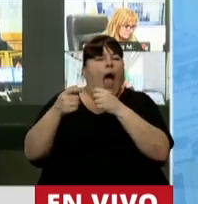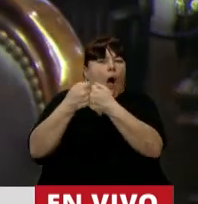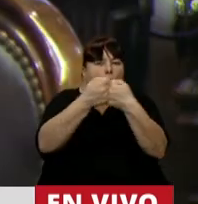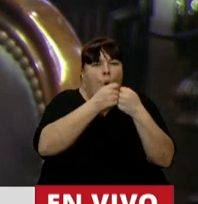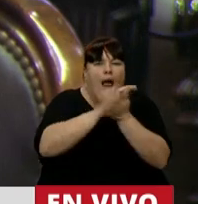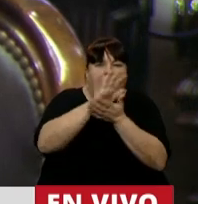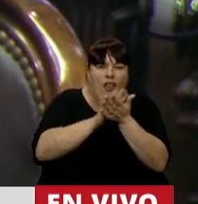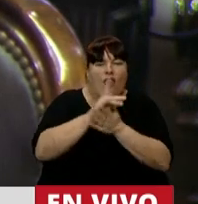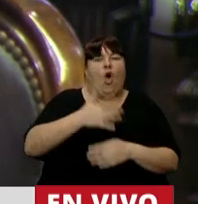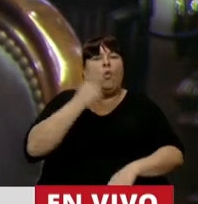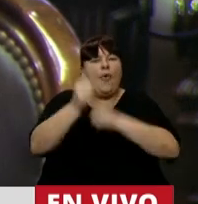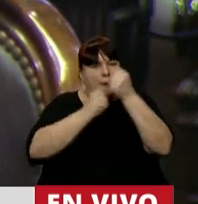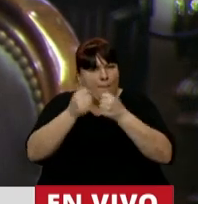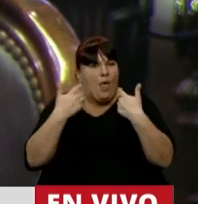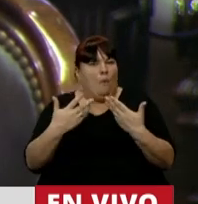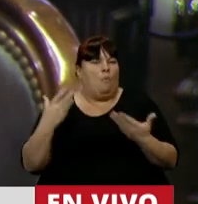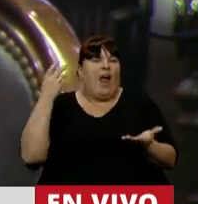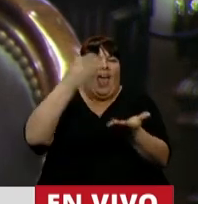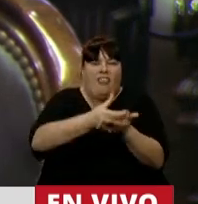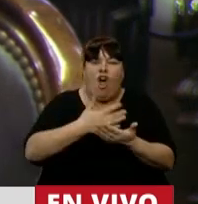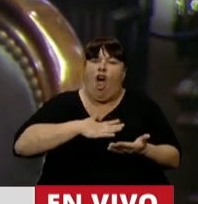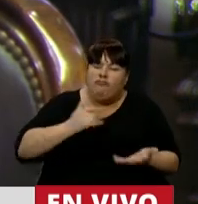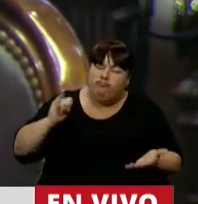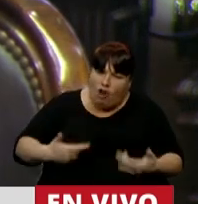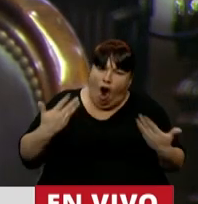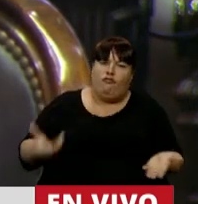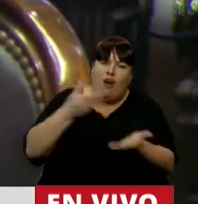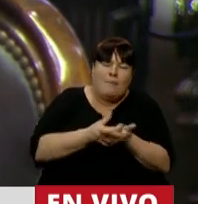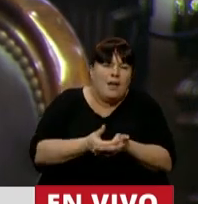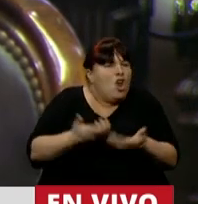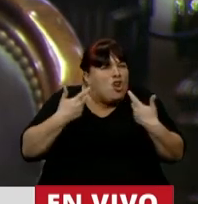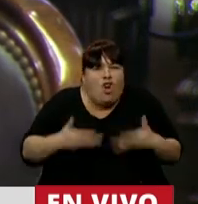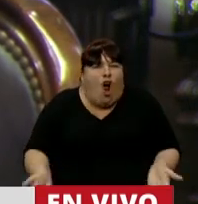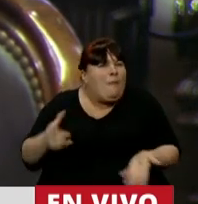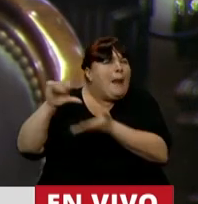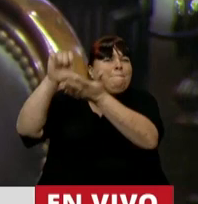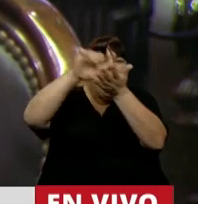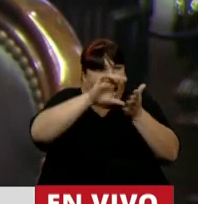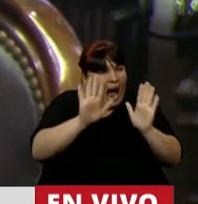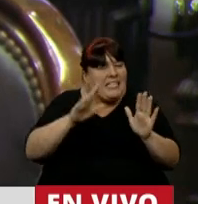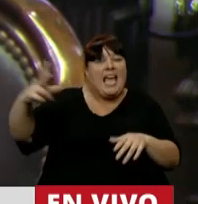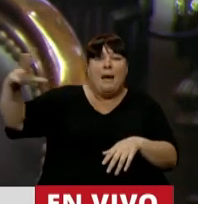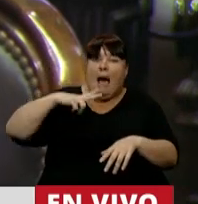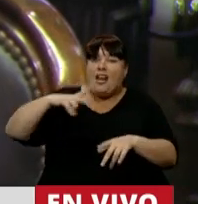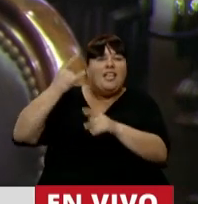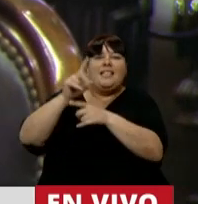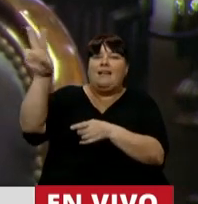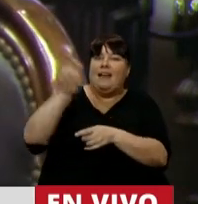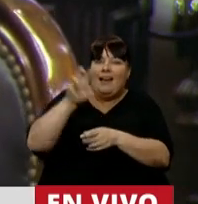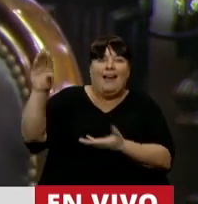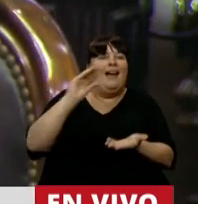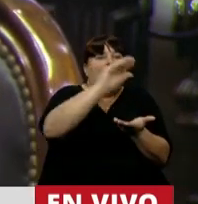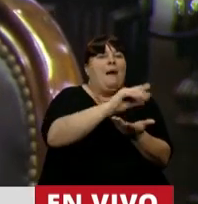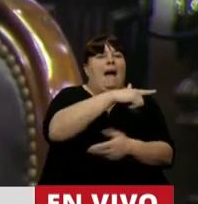una negociación. Los empresarios podrían haber aportado con placer. Es normal y en todos los países lo hacen, que los que más tienen le den